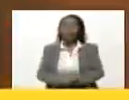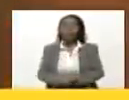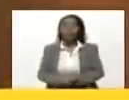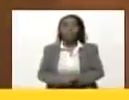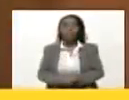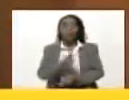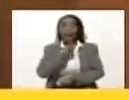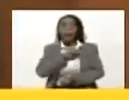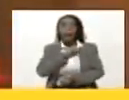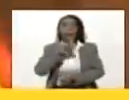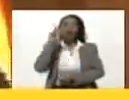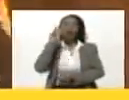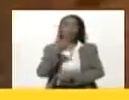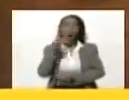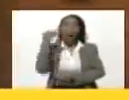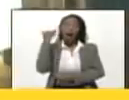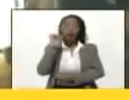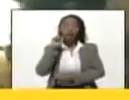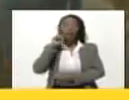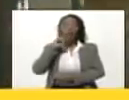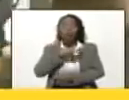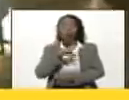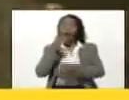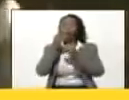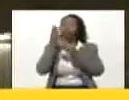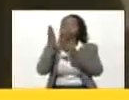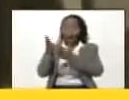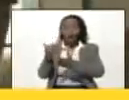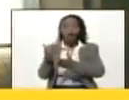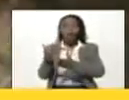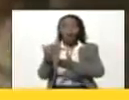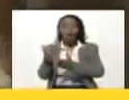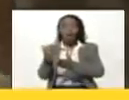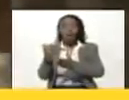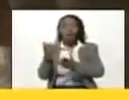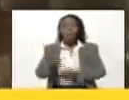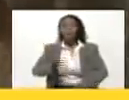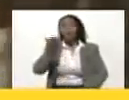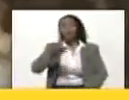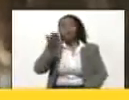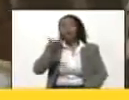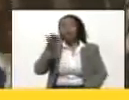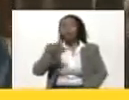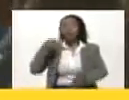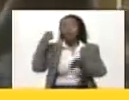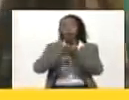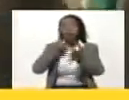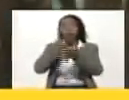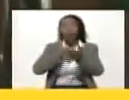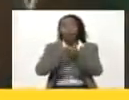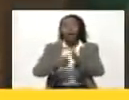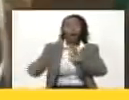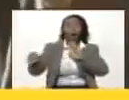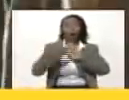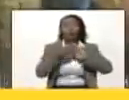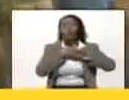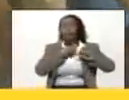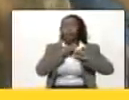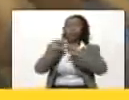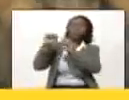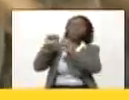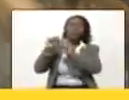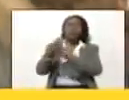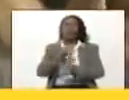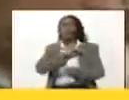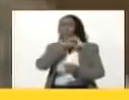España también tiene una historia buena, gloriosa, heroica, de lucha contra el colonialismo,